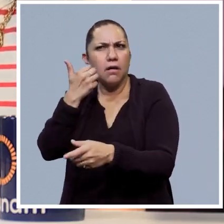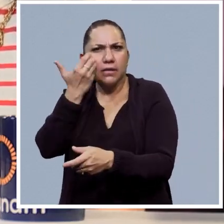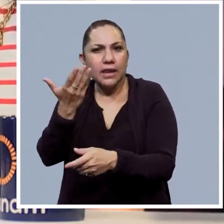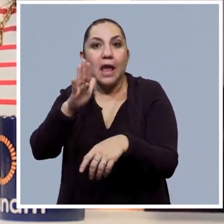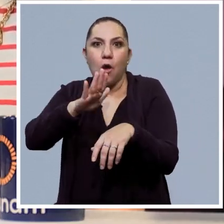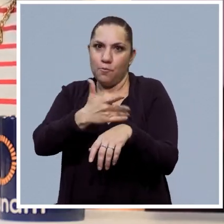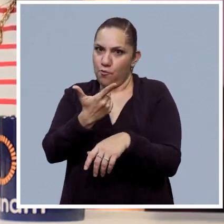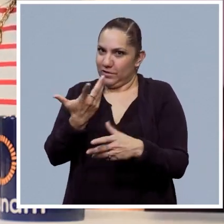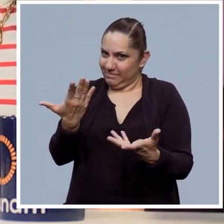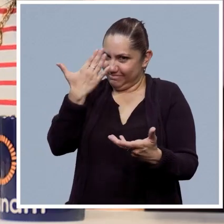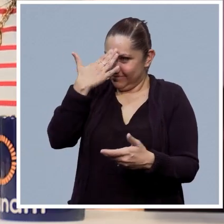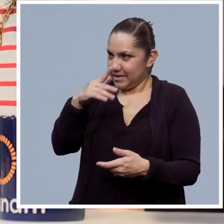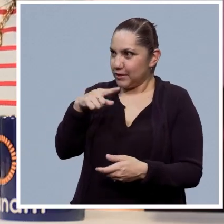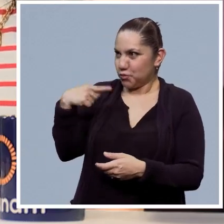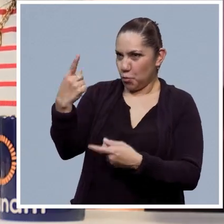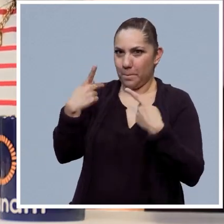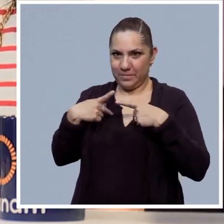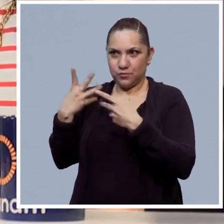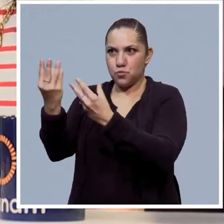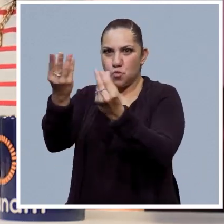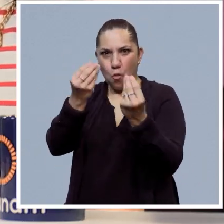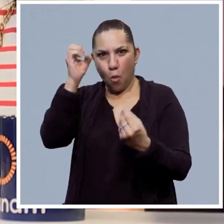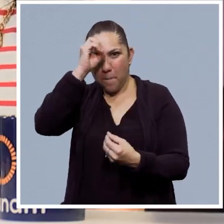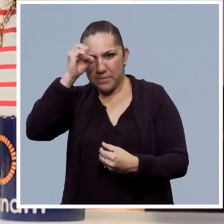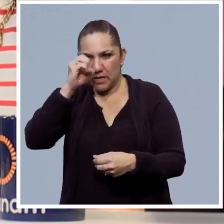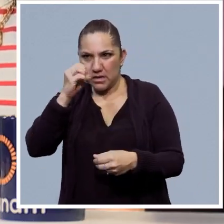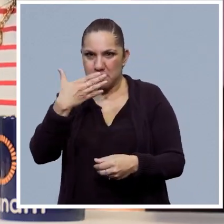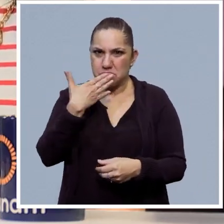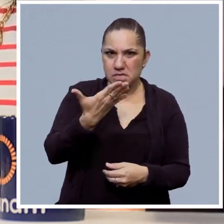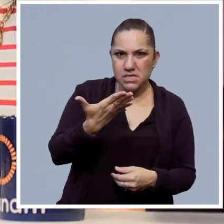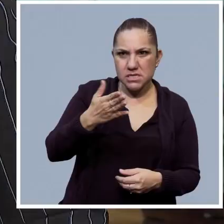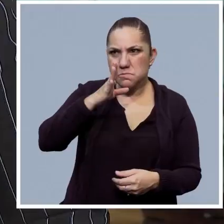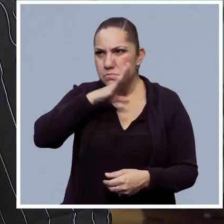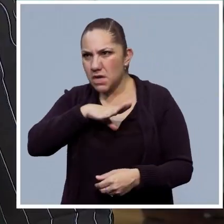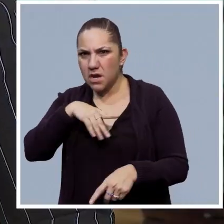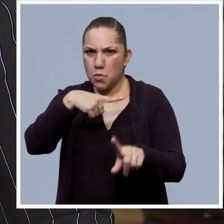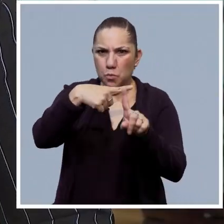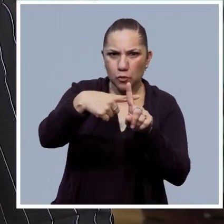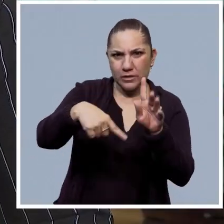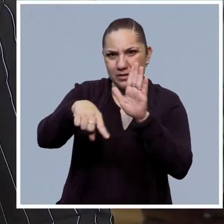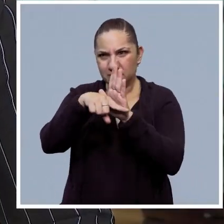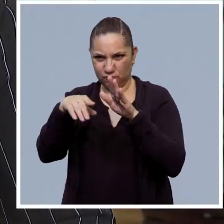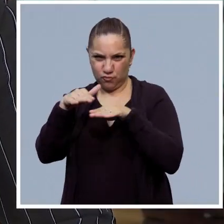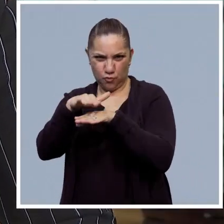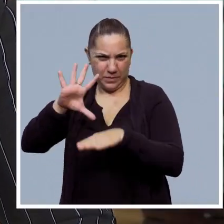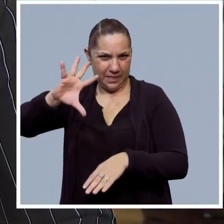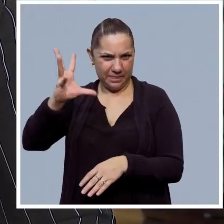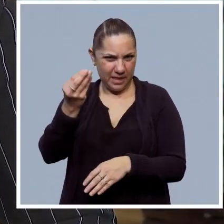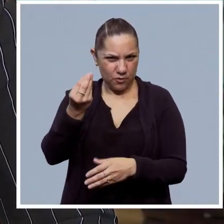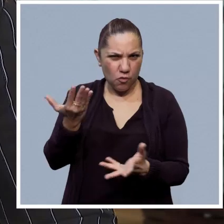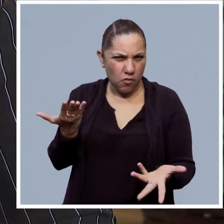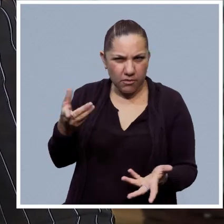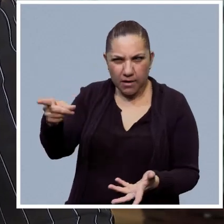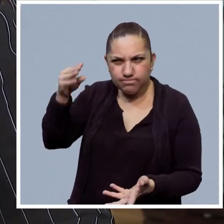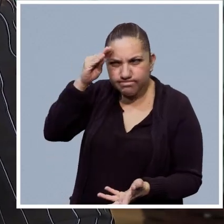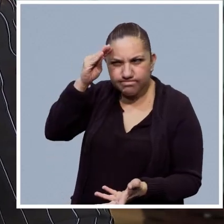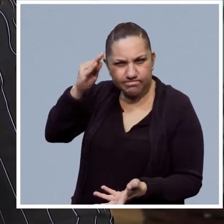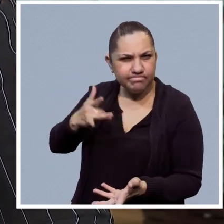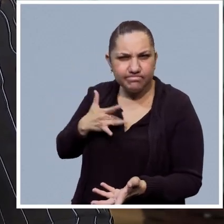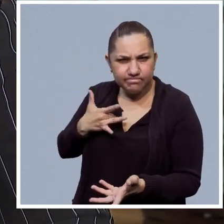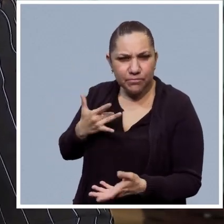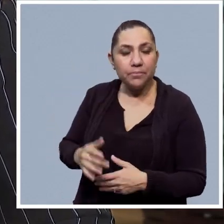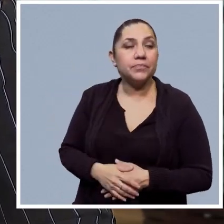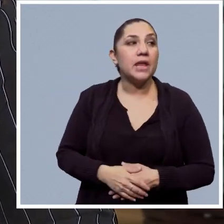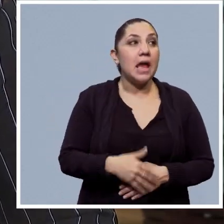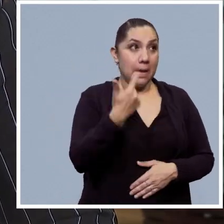generado alrededor de la tecnología que ya mencionábamos a lo largo del programa. Sí, yo creo que es bien importante y tenemos un gran espacio de